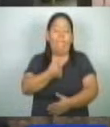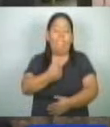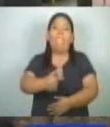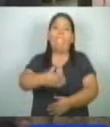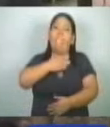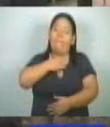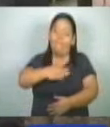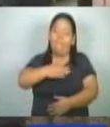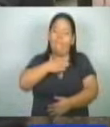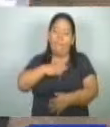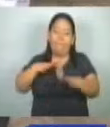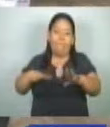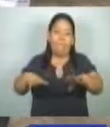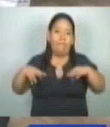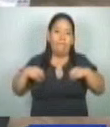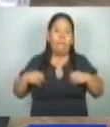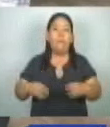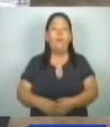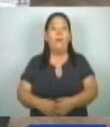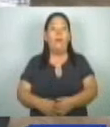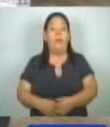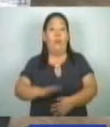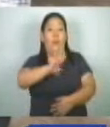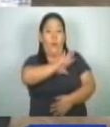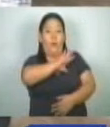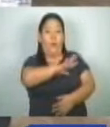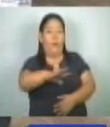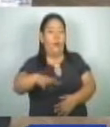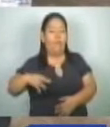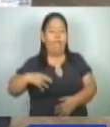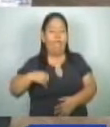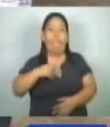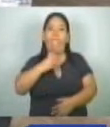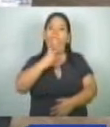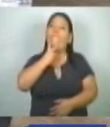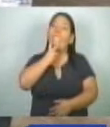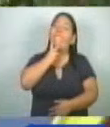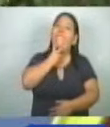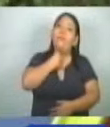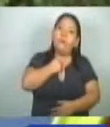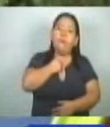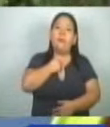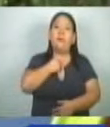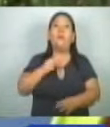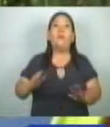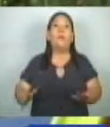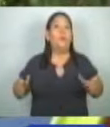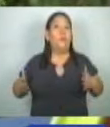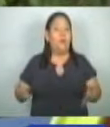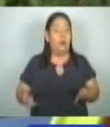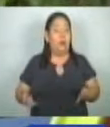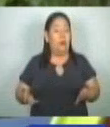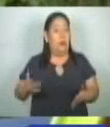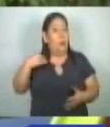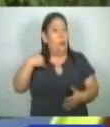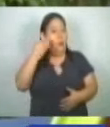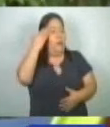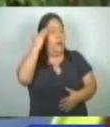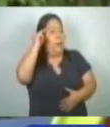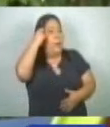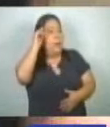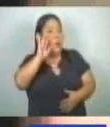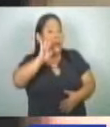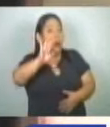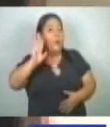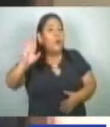aceptar las cosas. Para sus familiares, esta noticia llegó como balde de agua fría, pues nunca se imaginaron que el